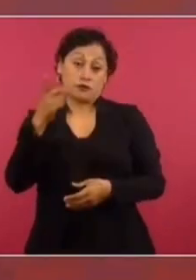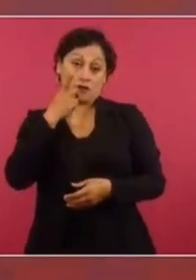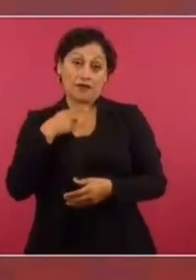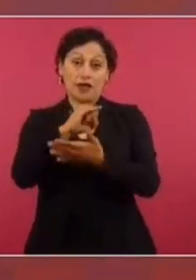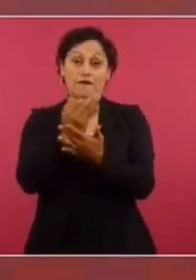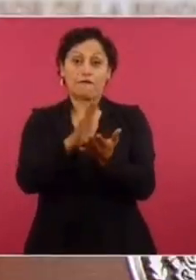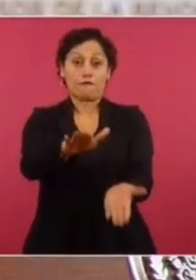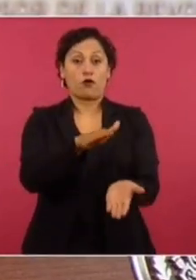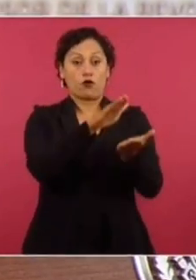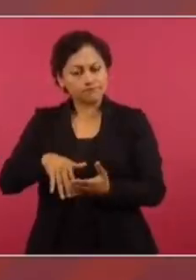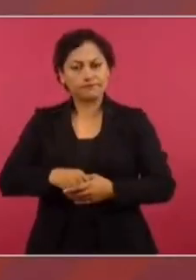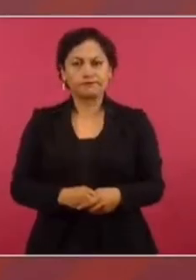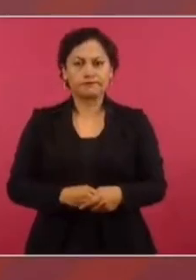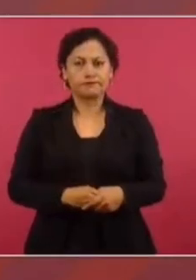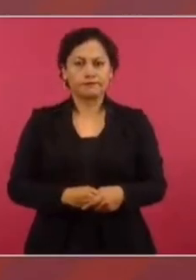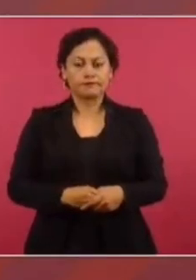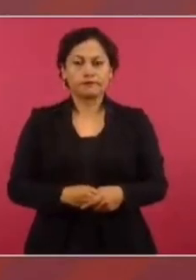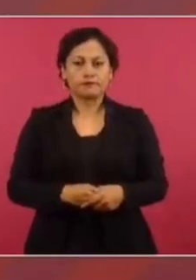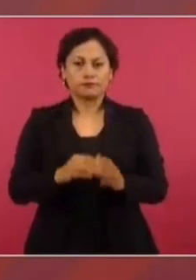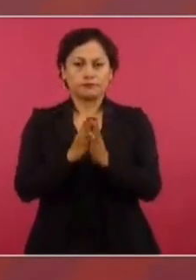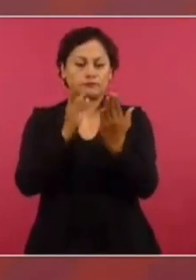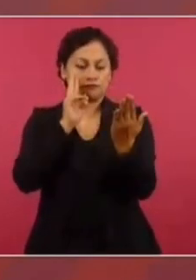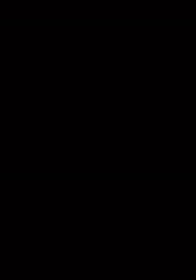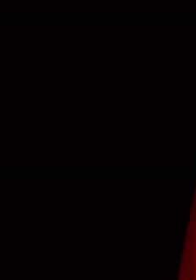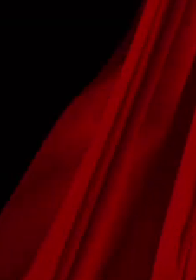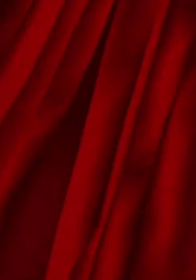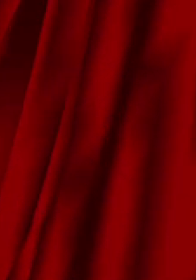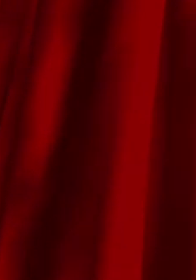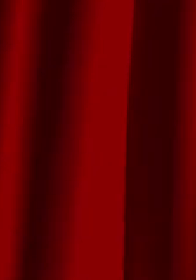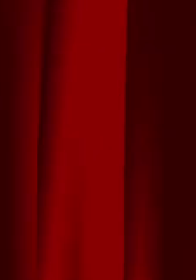informe. Y estos son los anexos. Y consideré que era sólido.